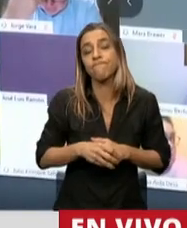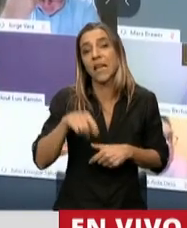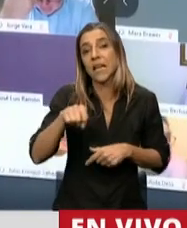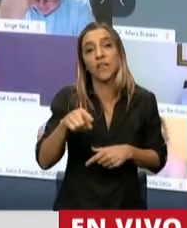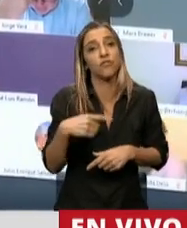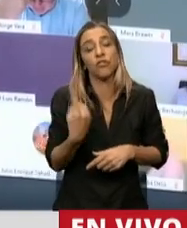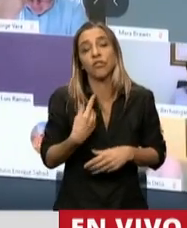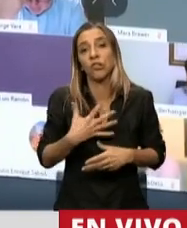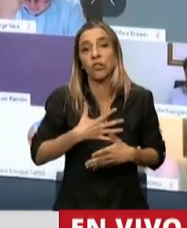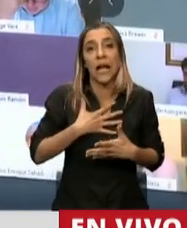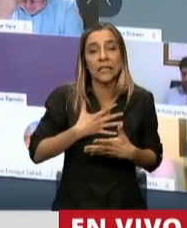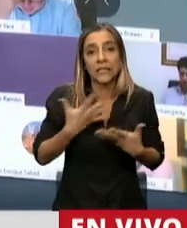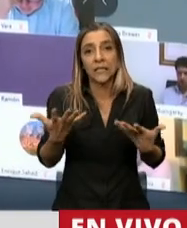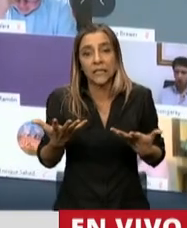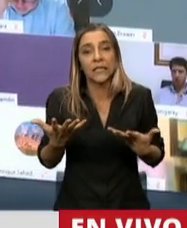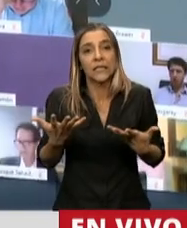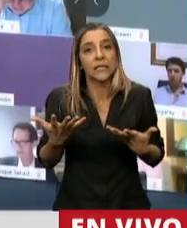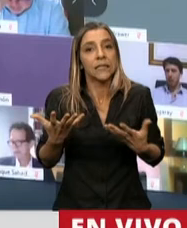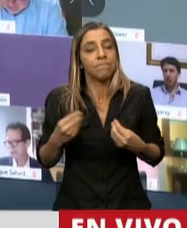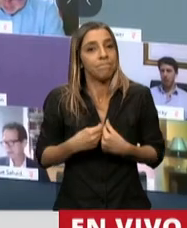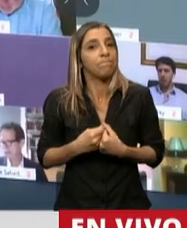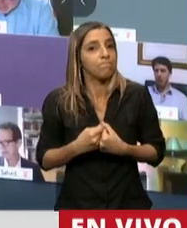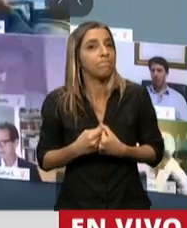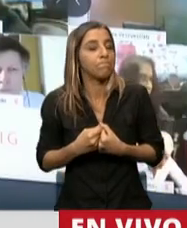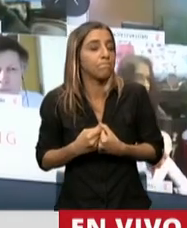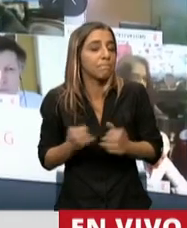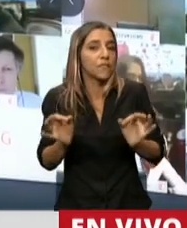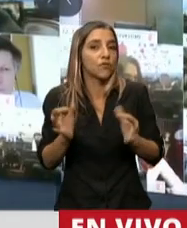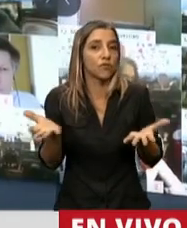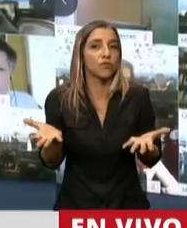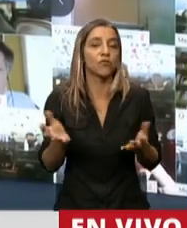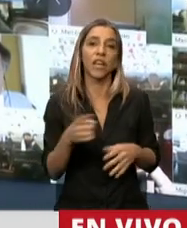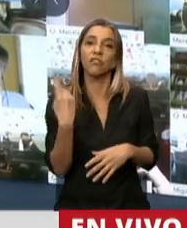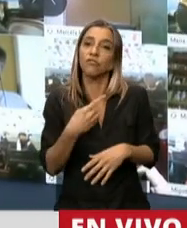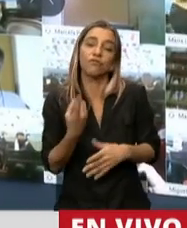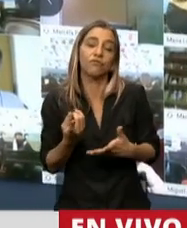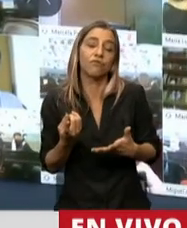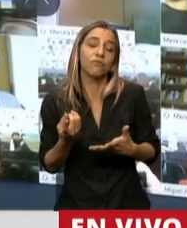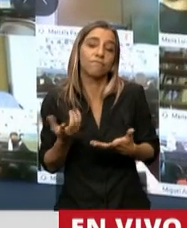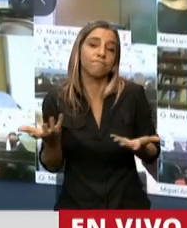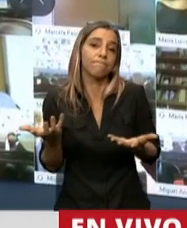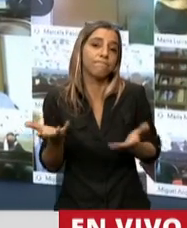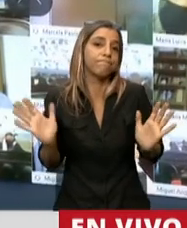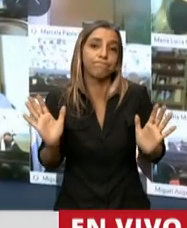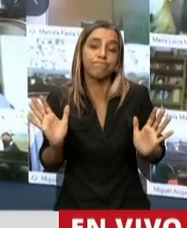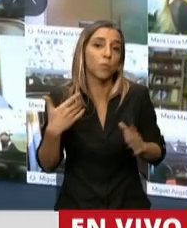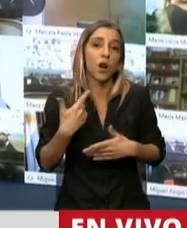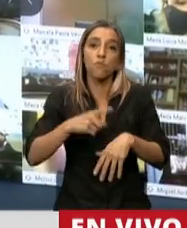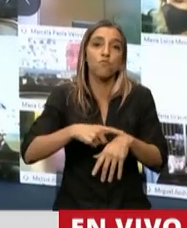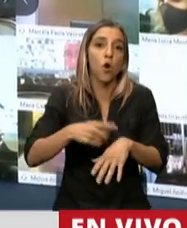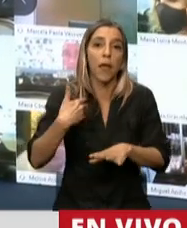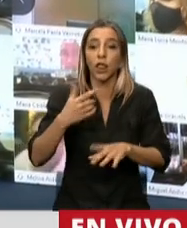reservas que tuvimos que hacer de soberanía y de prórroga de